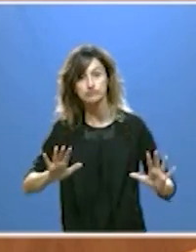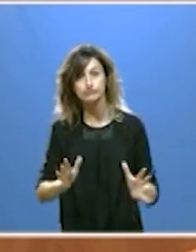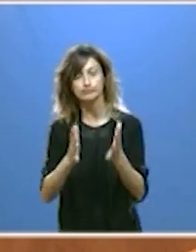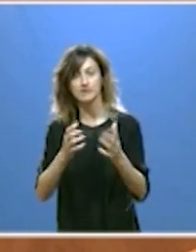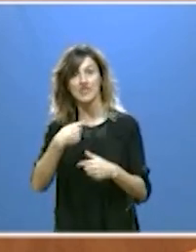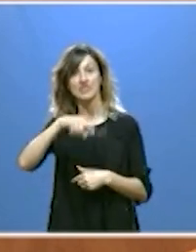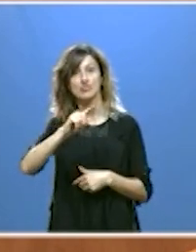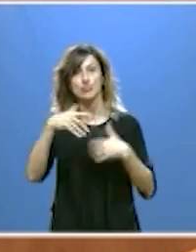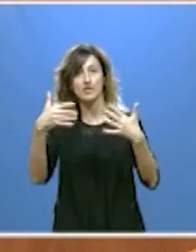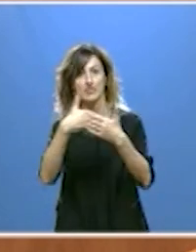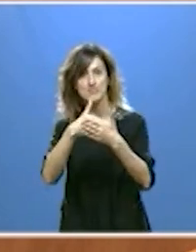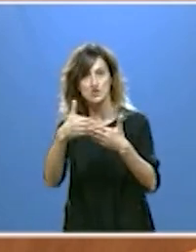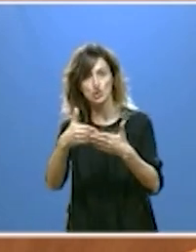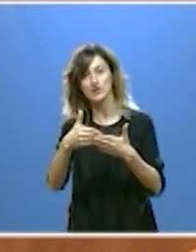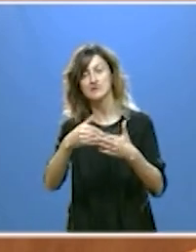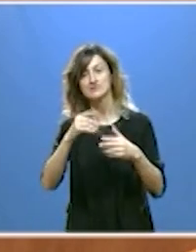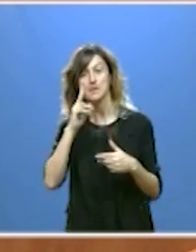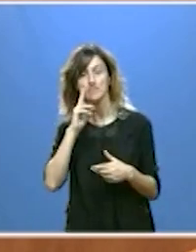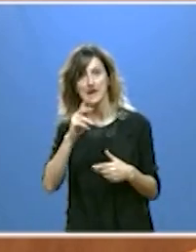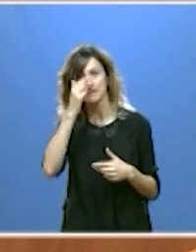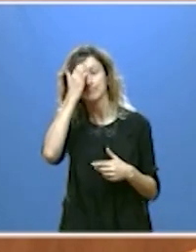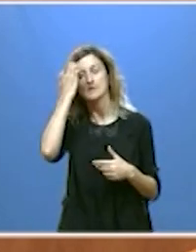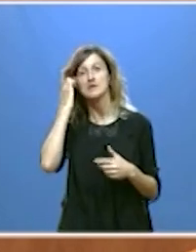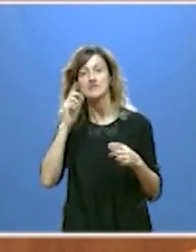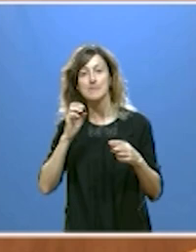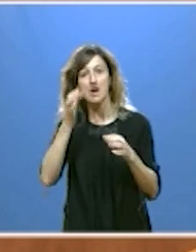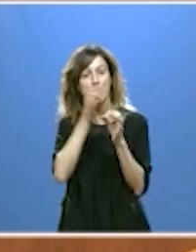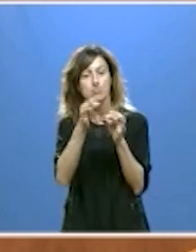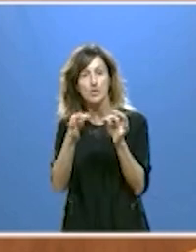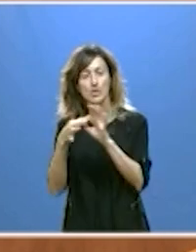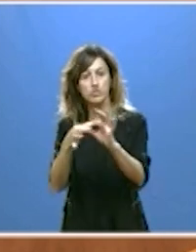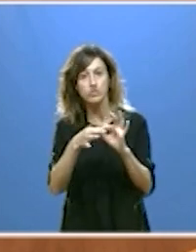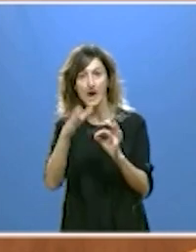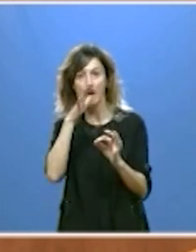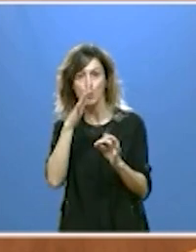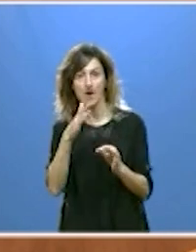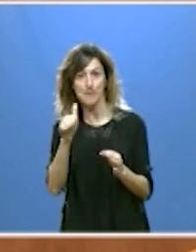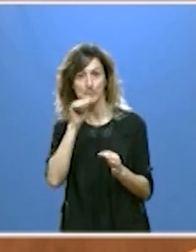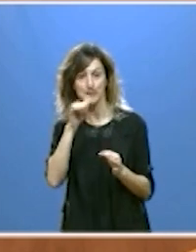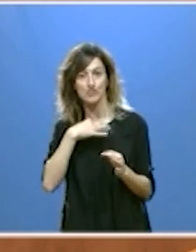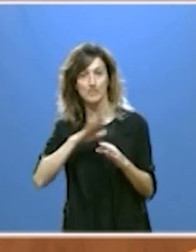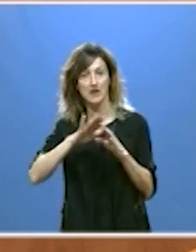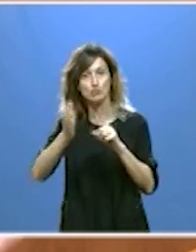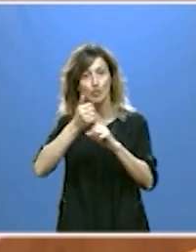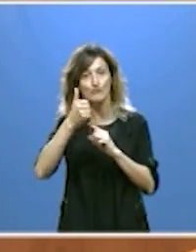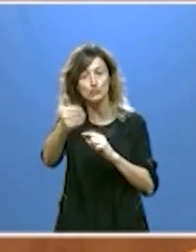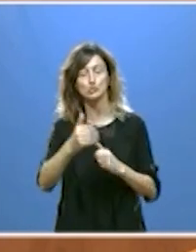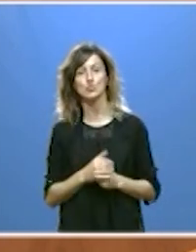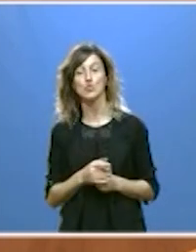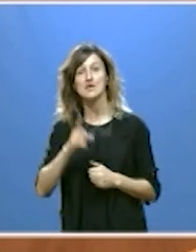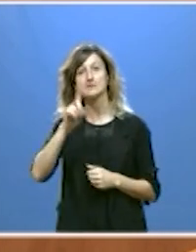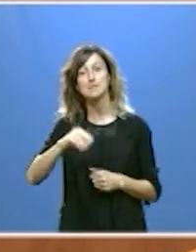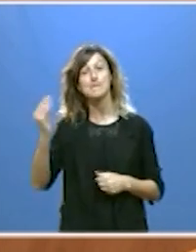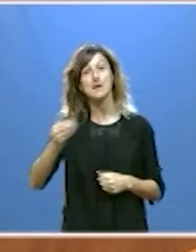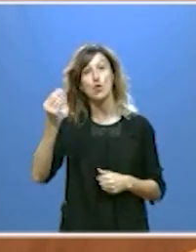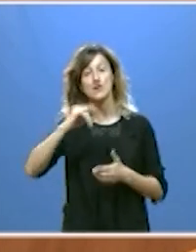con 110 millones los abastecimientos mancomunados de agua potable como solución de futuro también la mejora